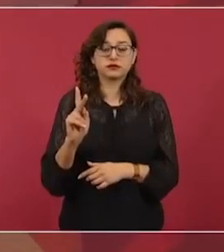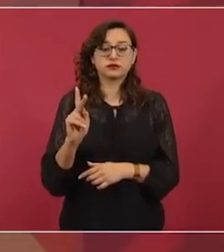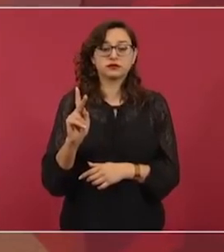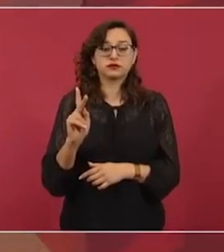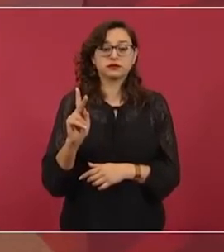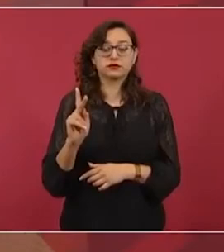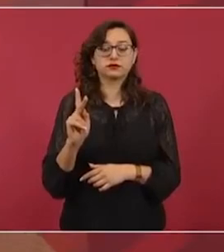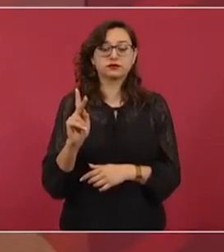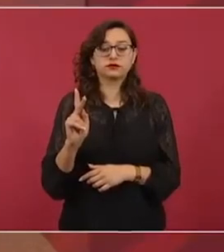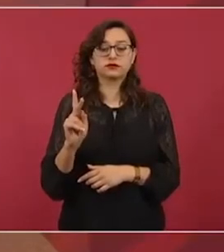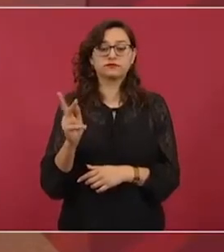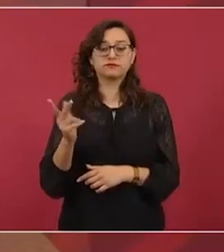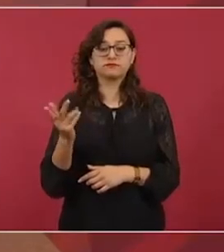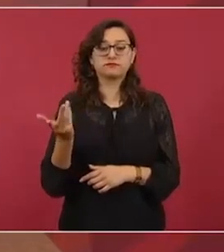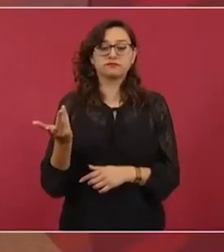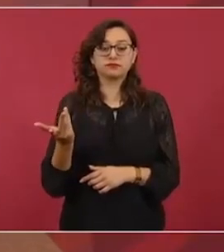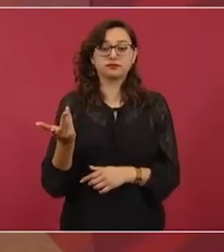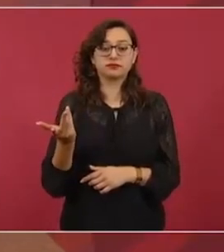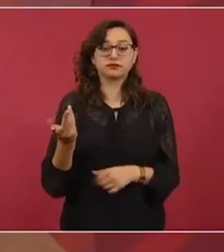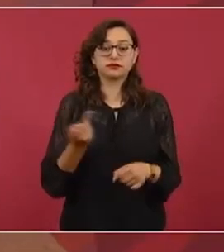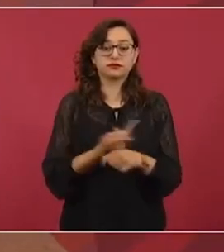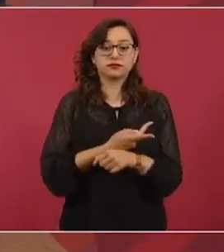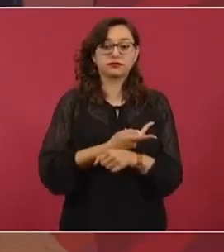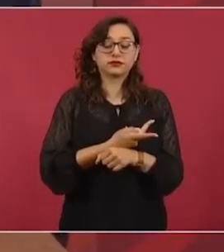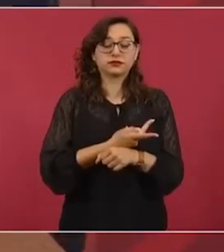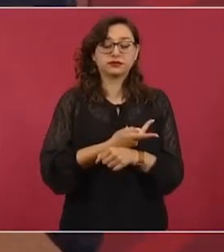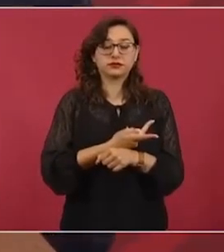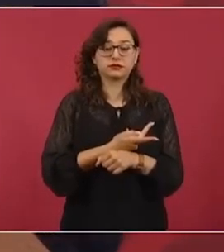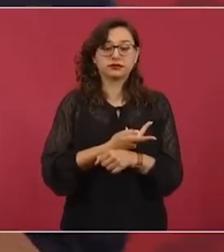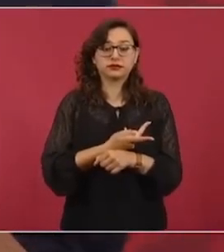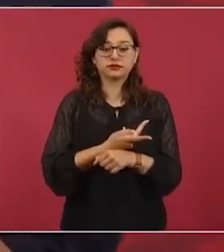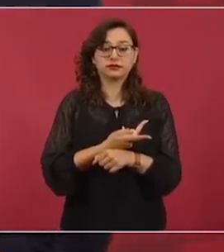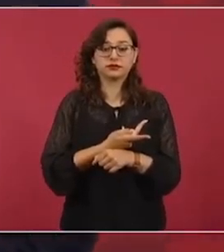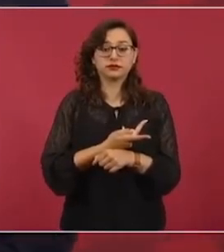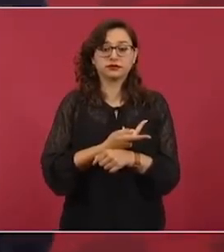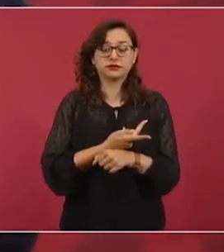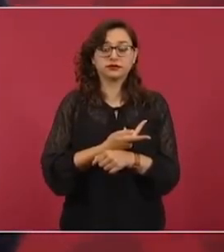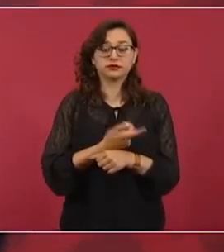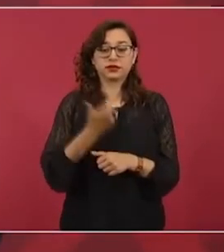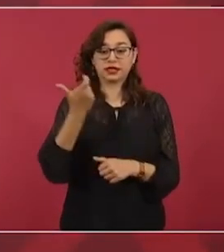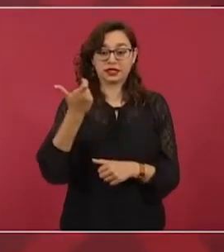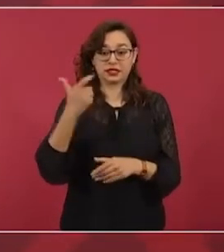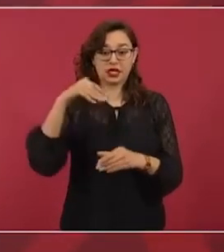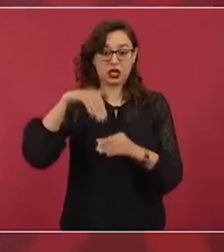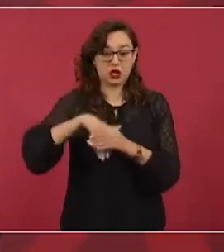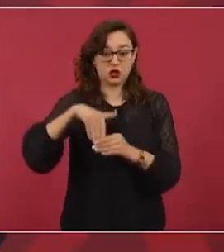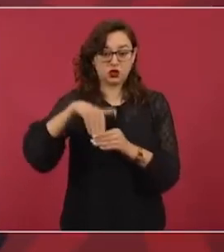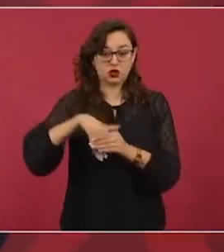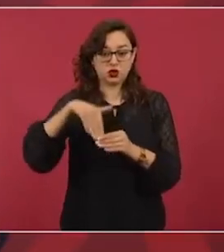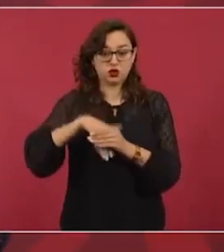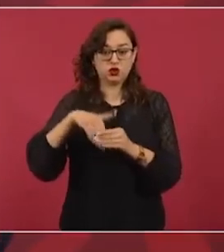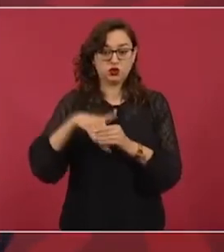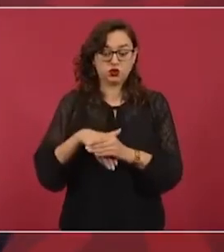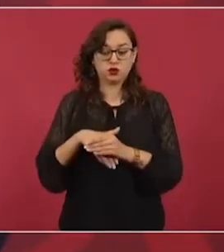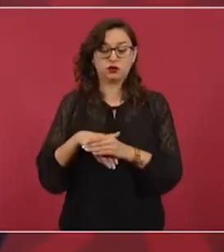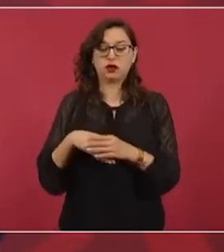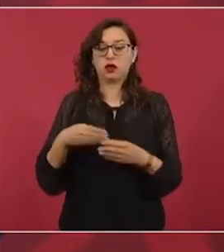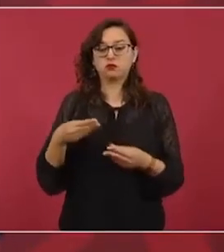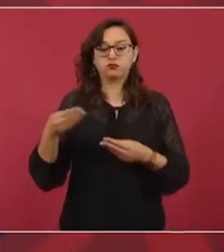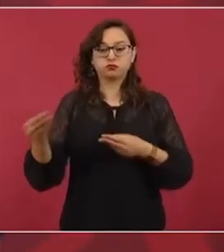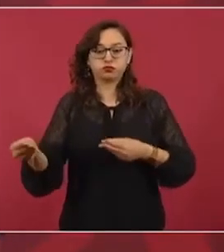con la bandeja de los sobres iban entregando